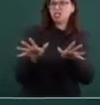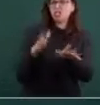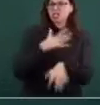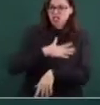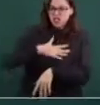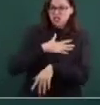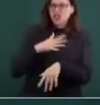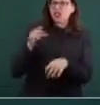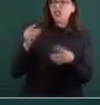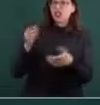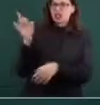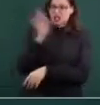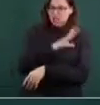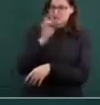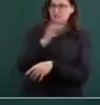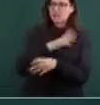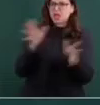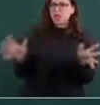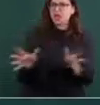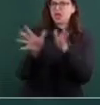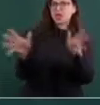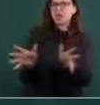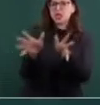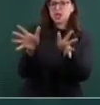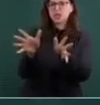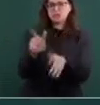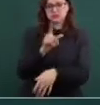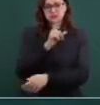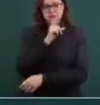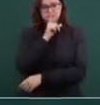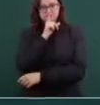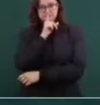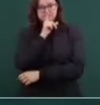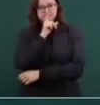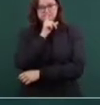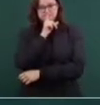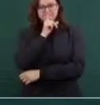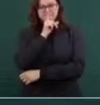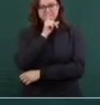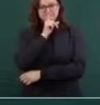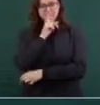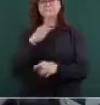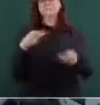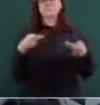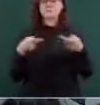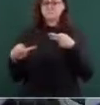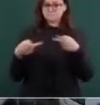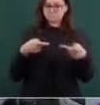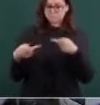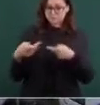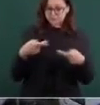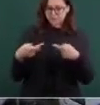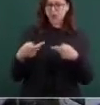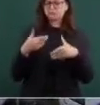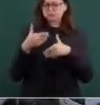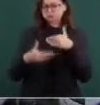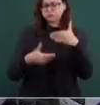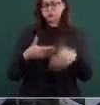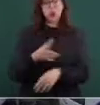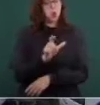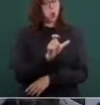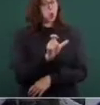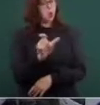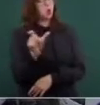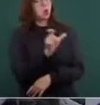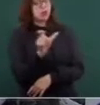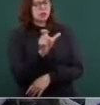del plan que se tiene. ¿A partir de cuándo se consideraría presente? Ya lo